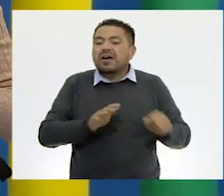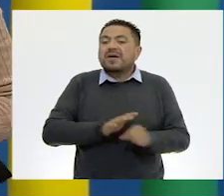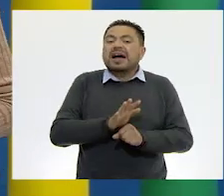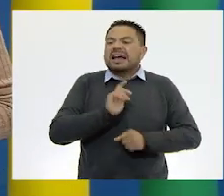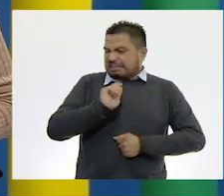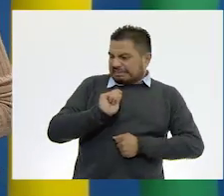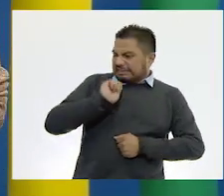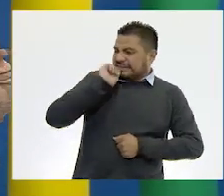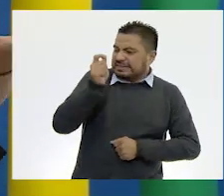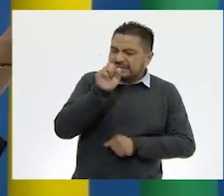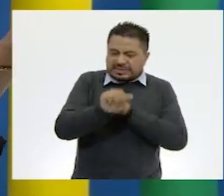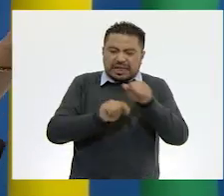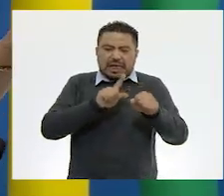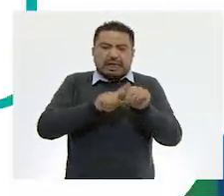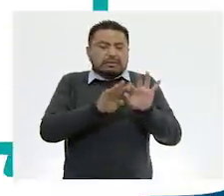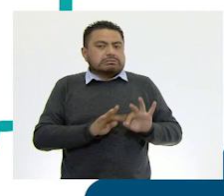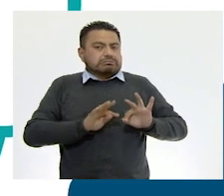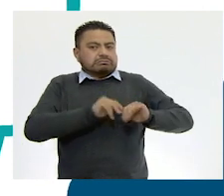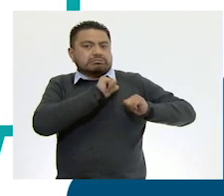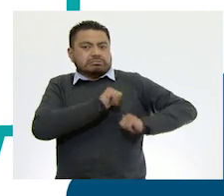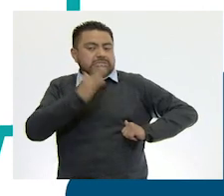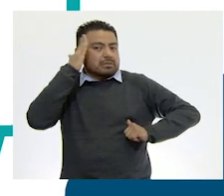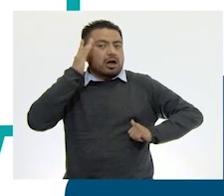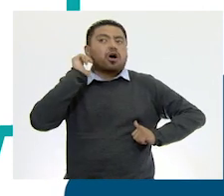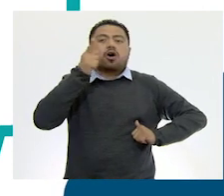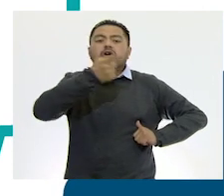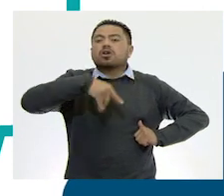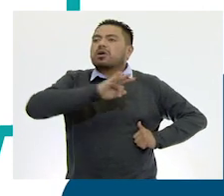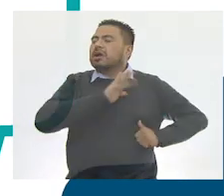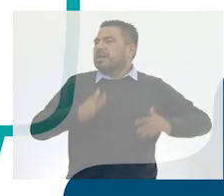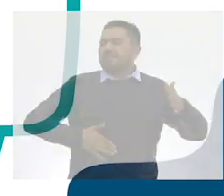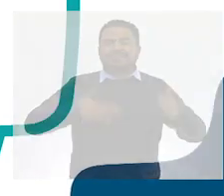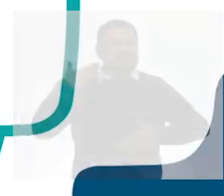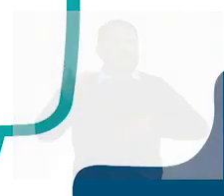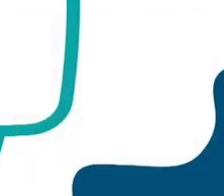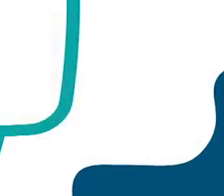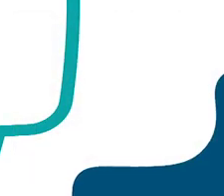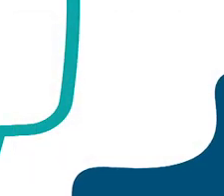¿Qué son las especies endémicas? A continuación.